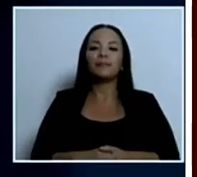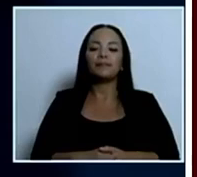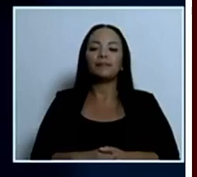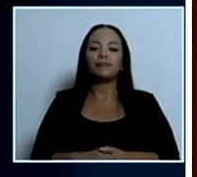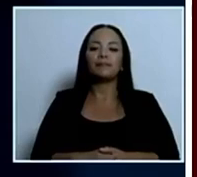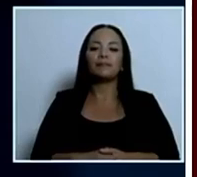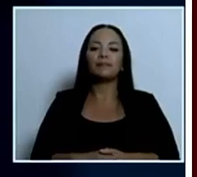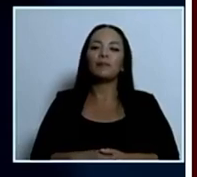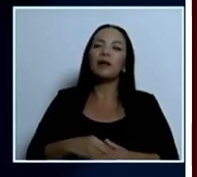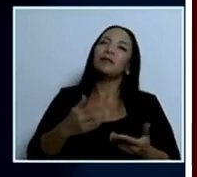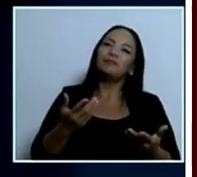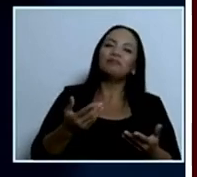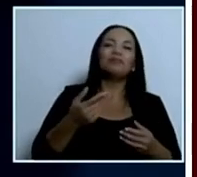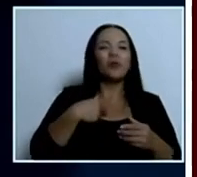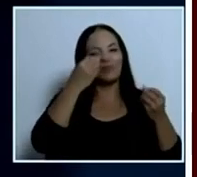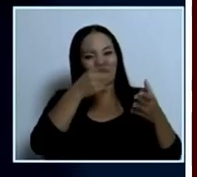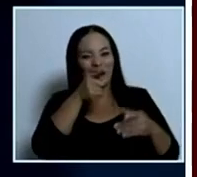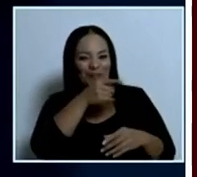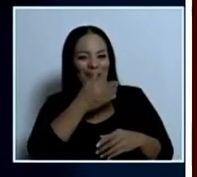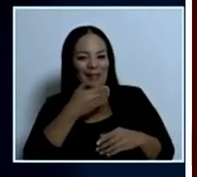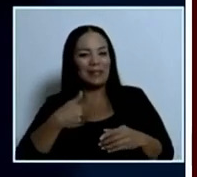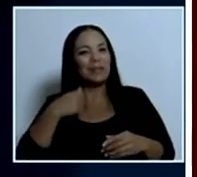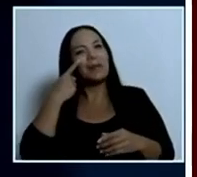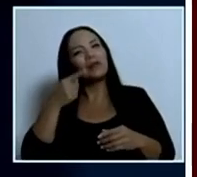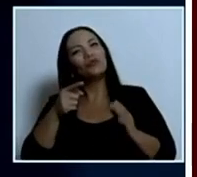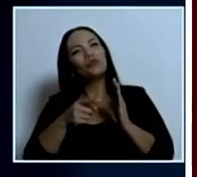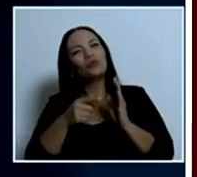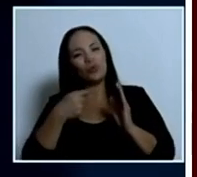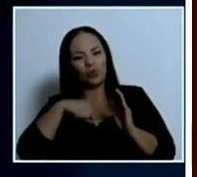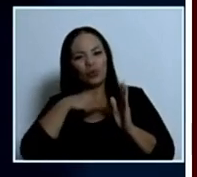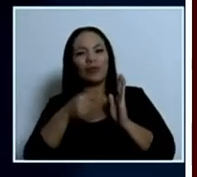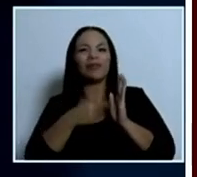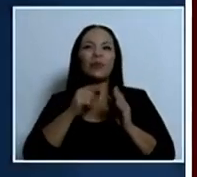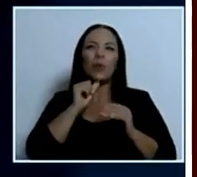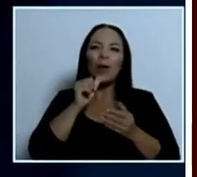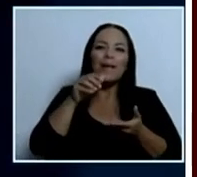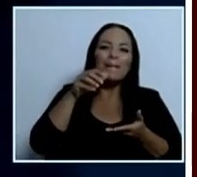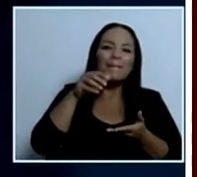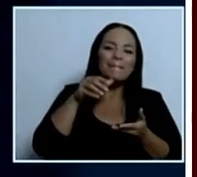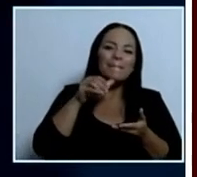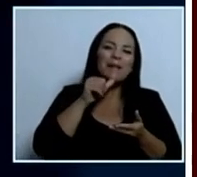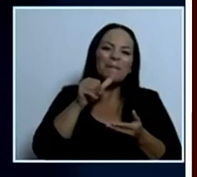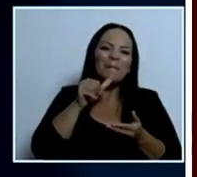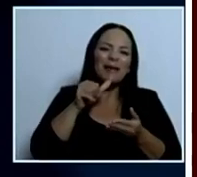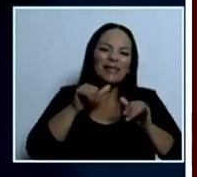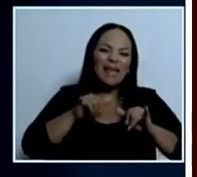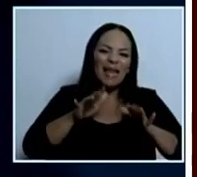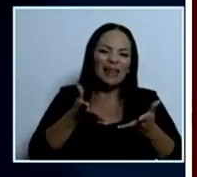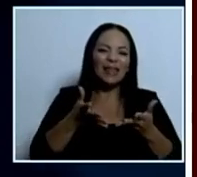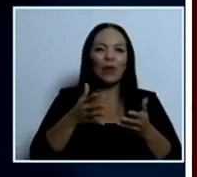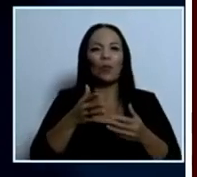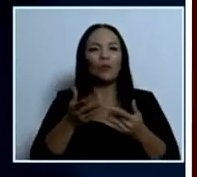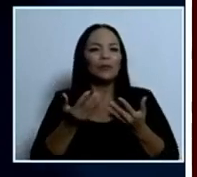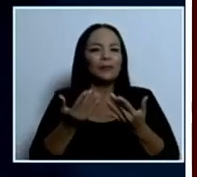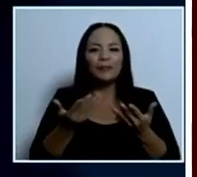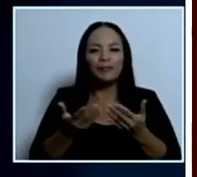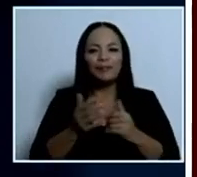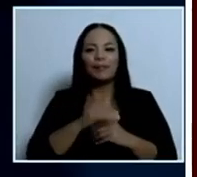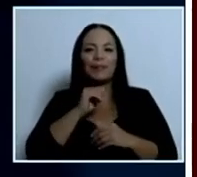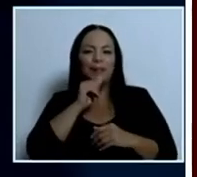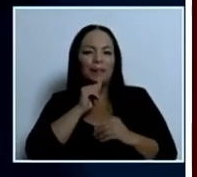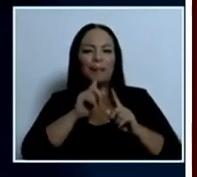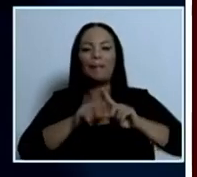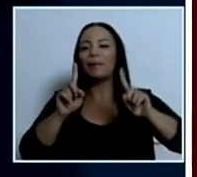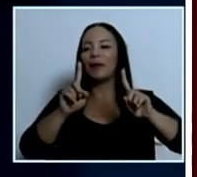un poco impaciente. El día 15 de marzo, que vinimos aquí a decir que ese día se celebrara el Día